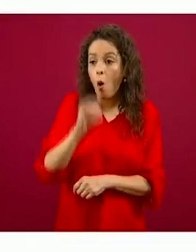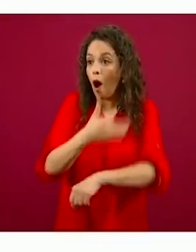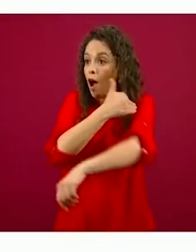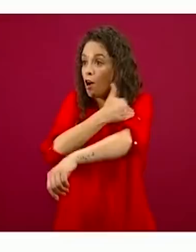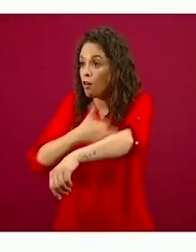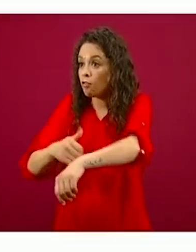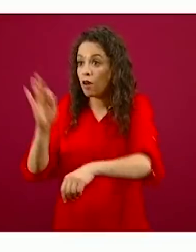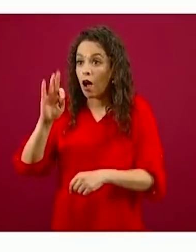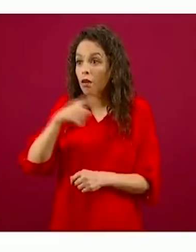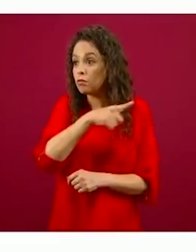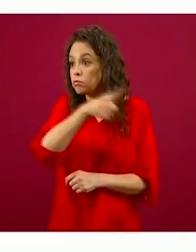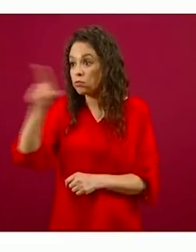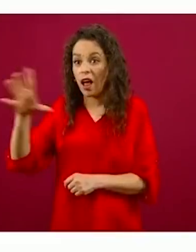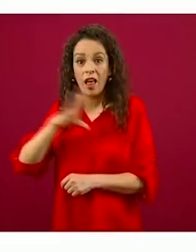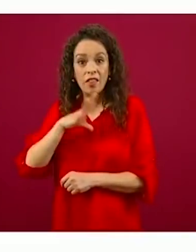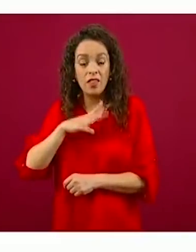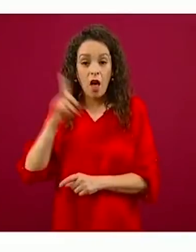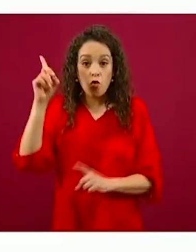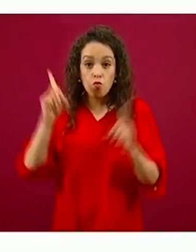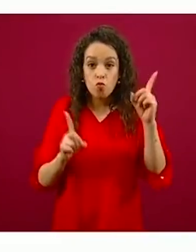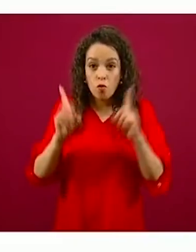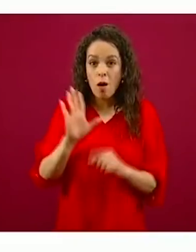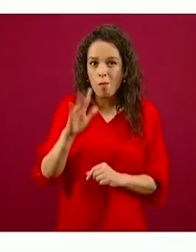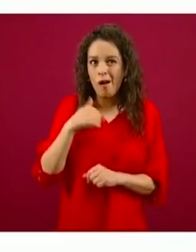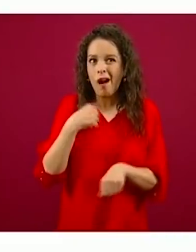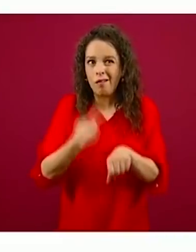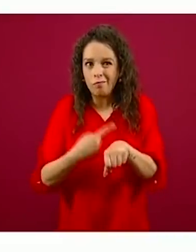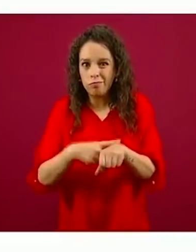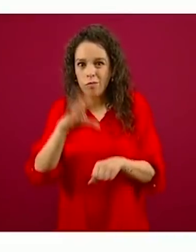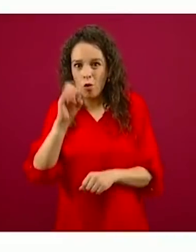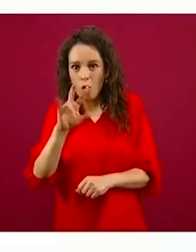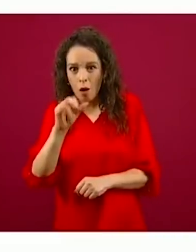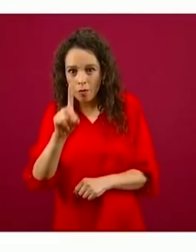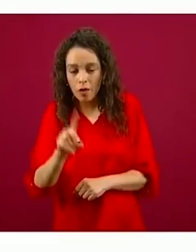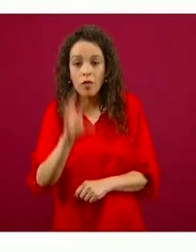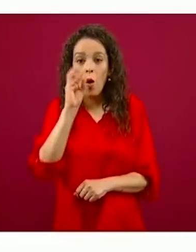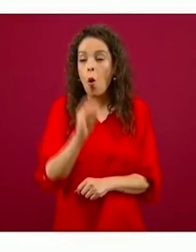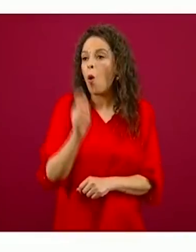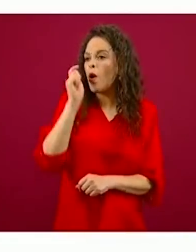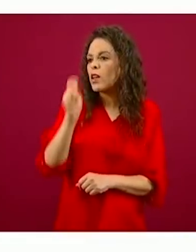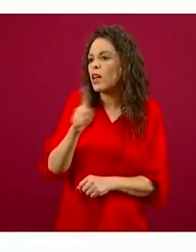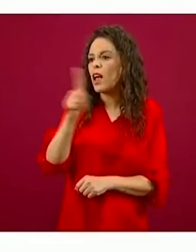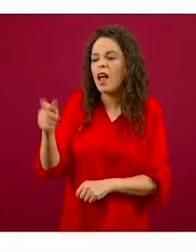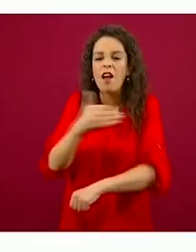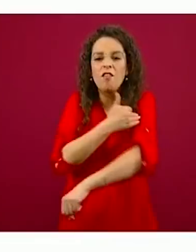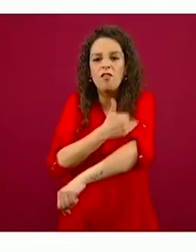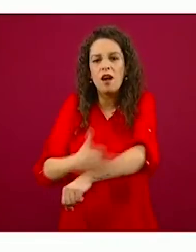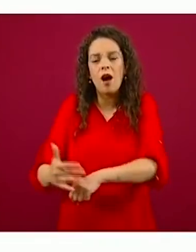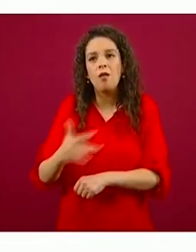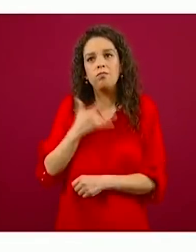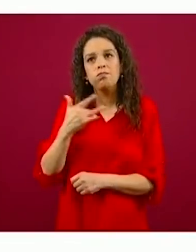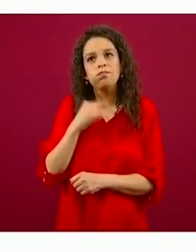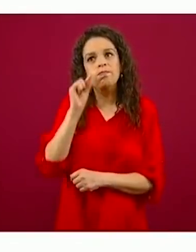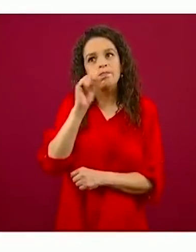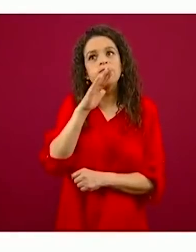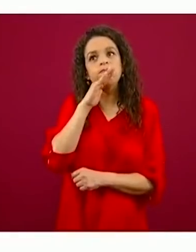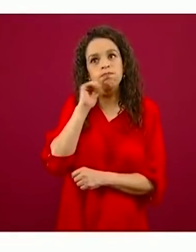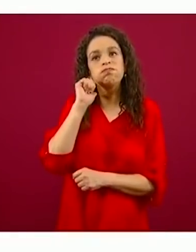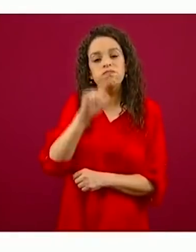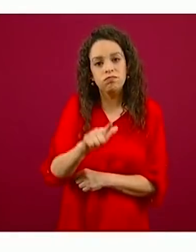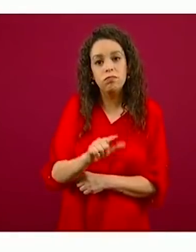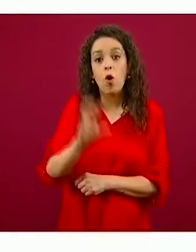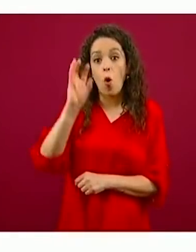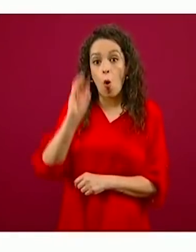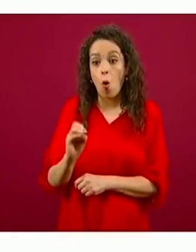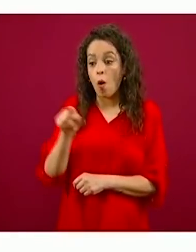diagnóstico o sospecha de COVID o si alguien de la familia tiene signos y síntomas o si el niño